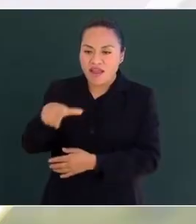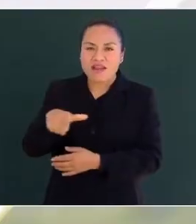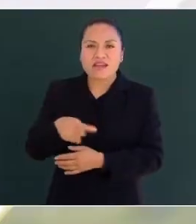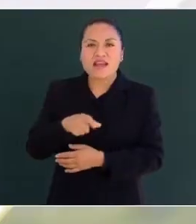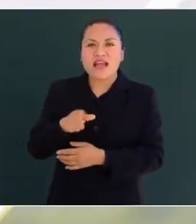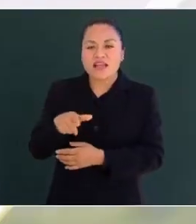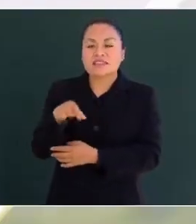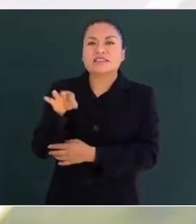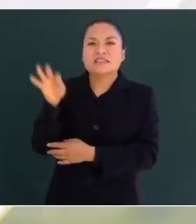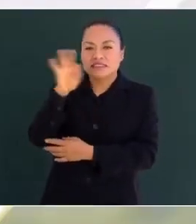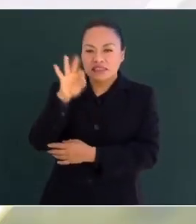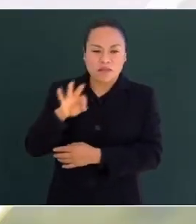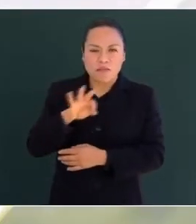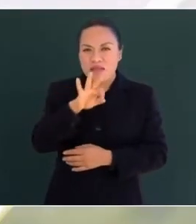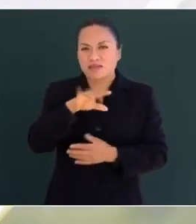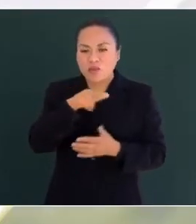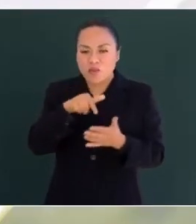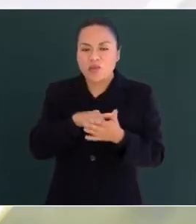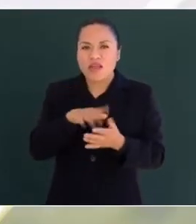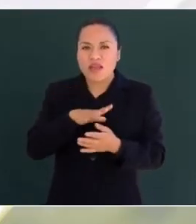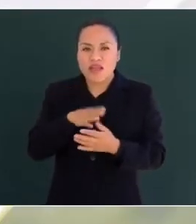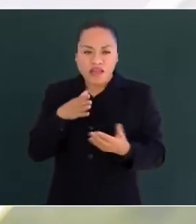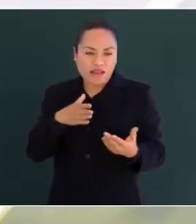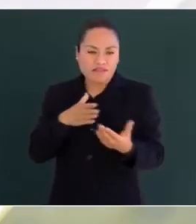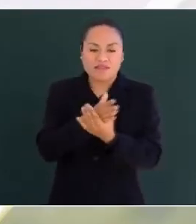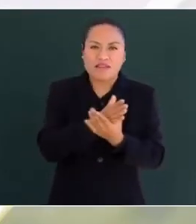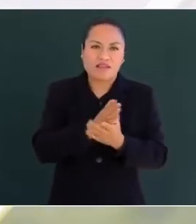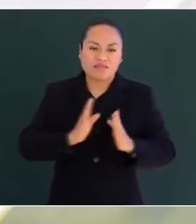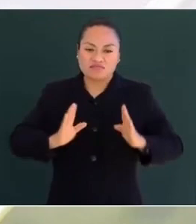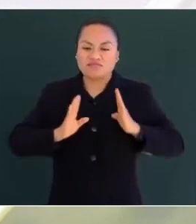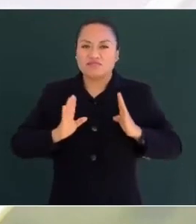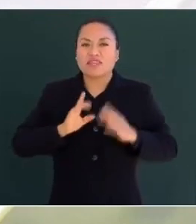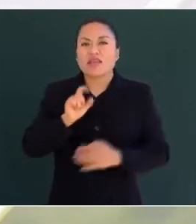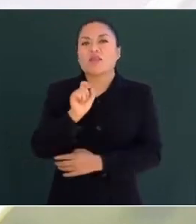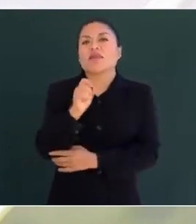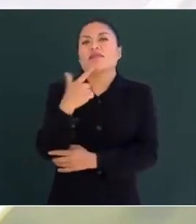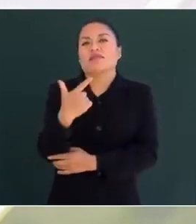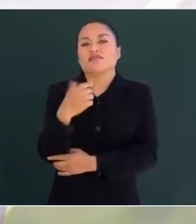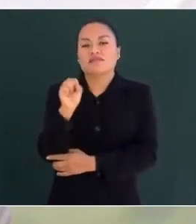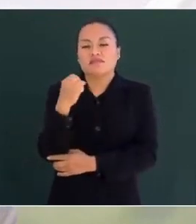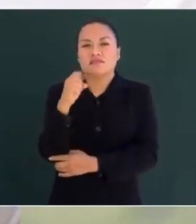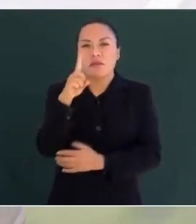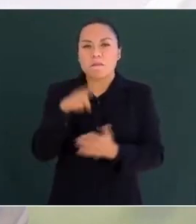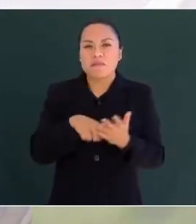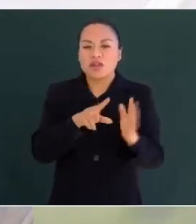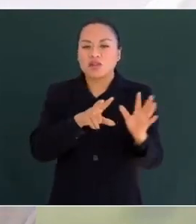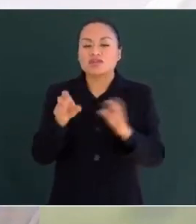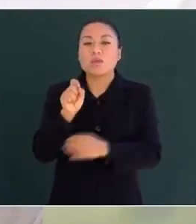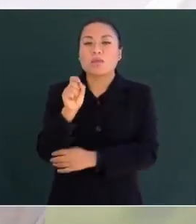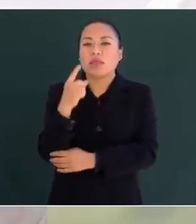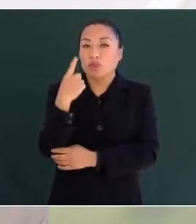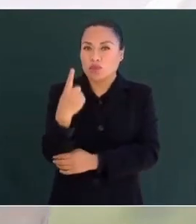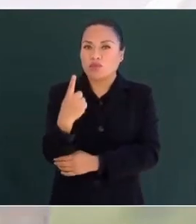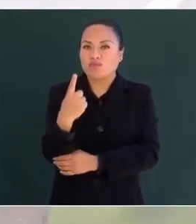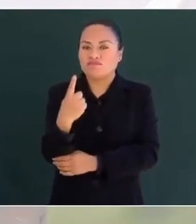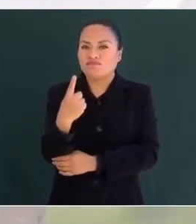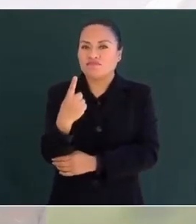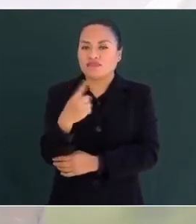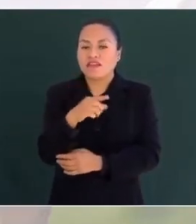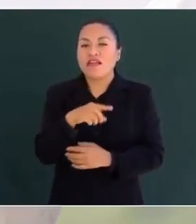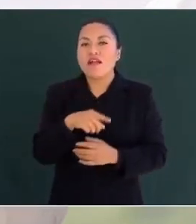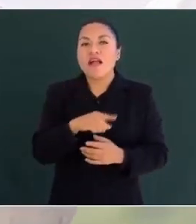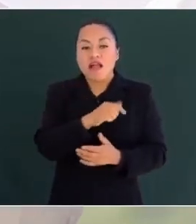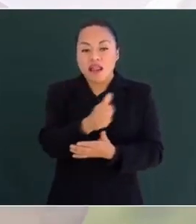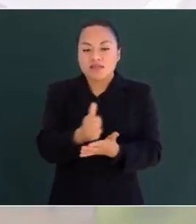hasta la entrada triunfal de las tropas el 27 de septiembre de 1821 a la